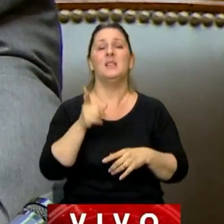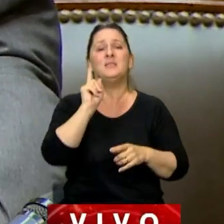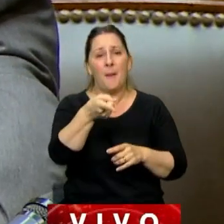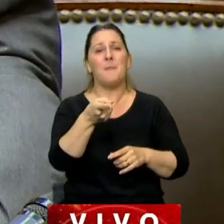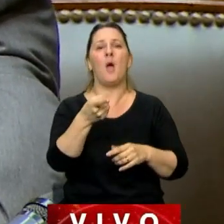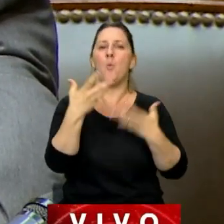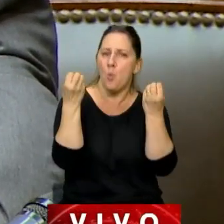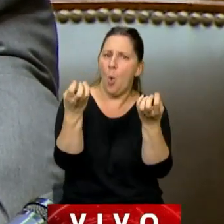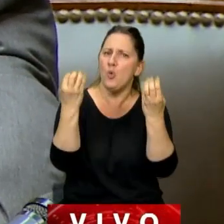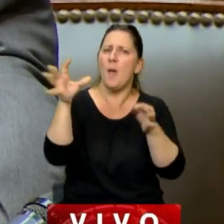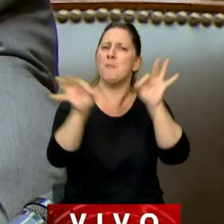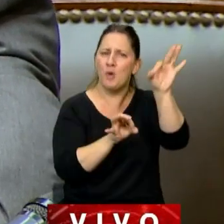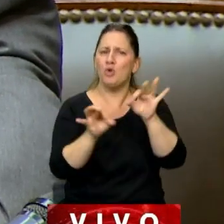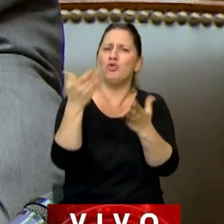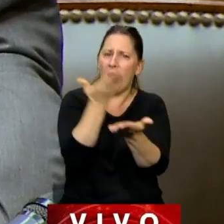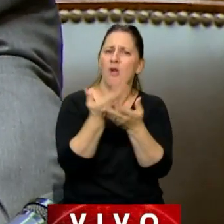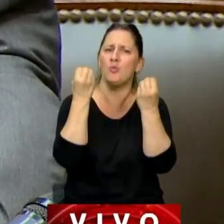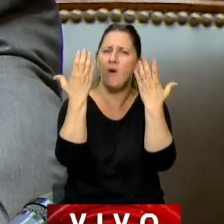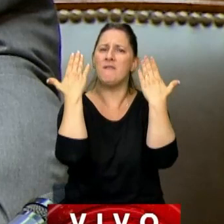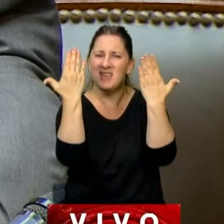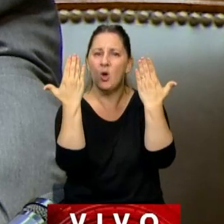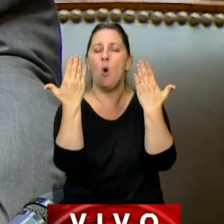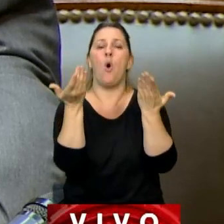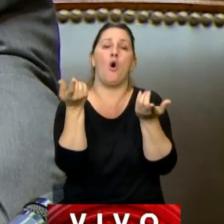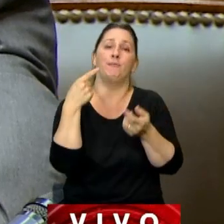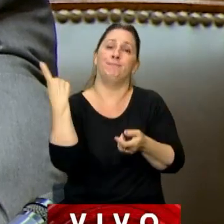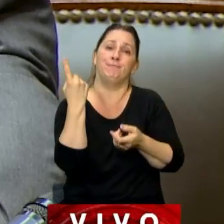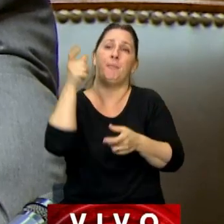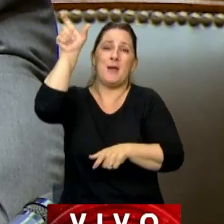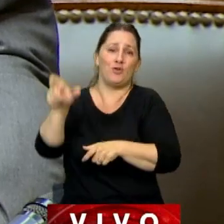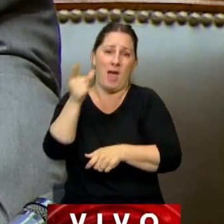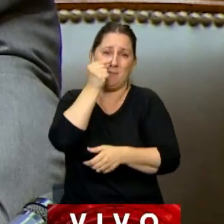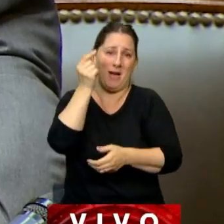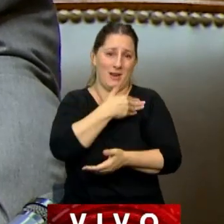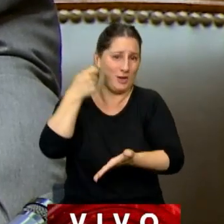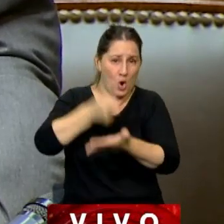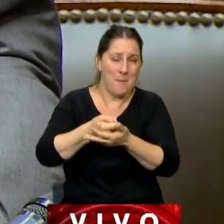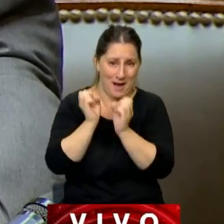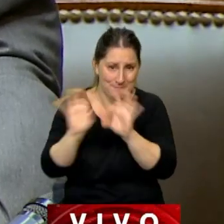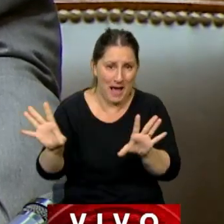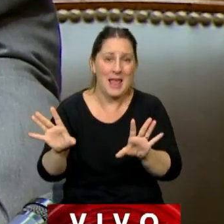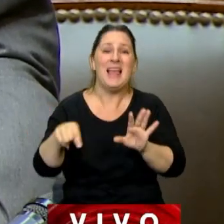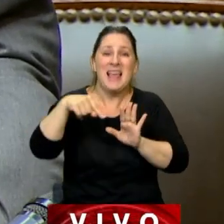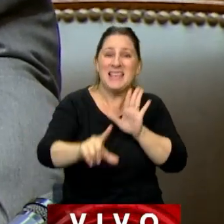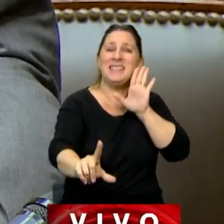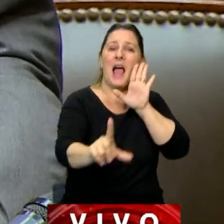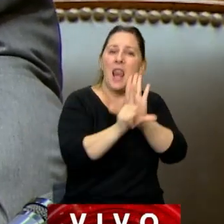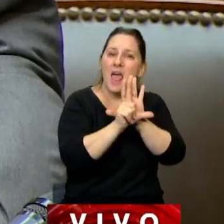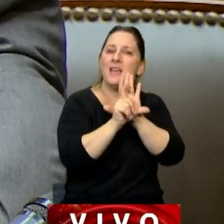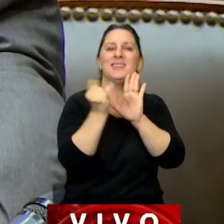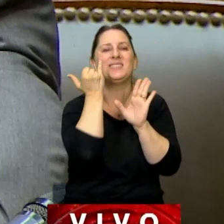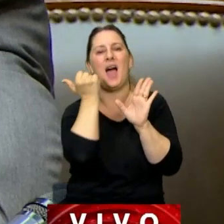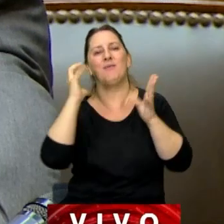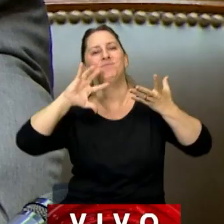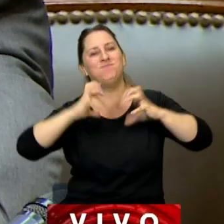por más loable que sea este proyecto y por más malditos que sean los deudores alimentarios, esta ley nace con el vicio de